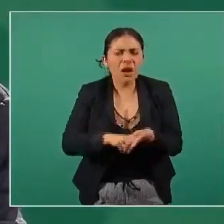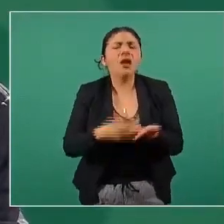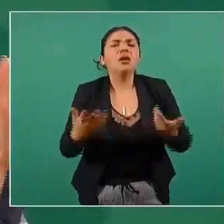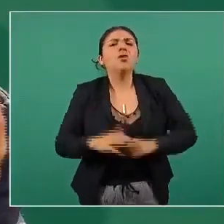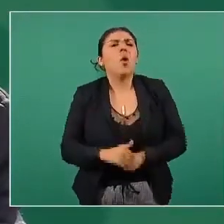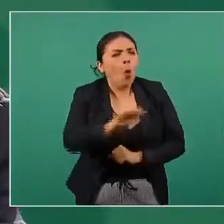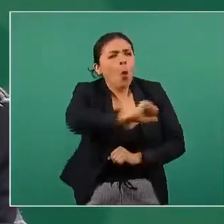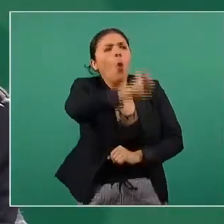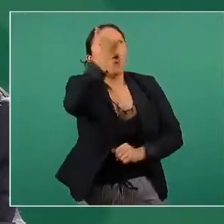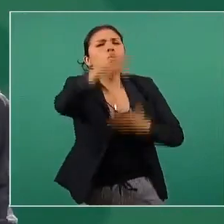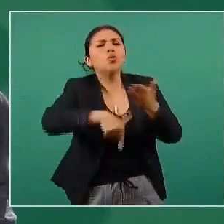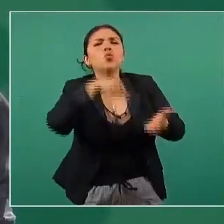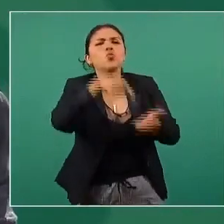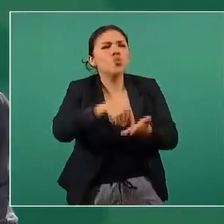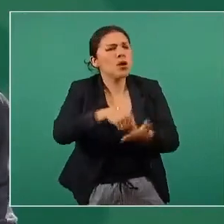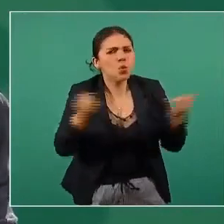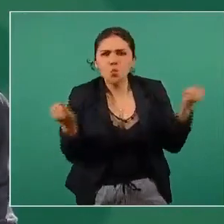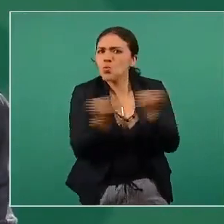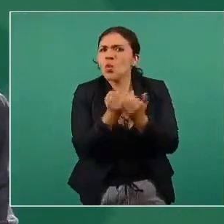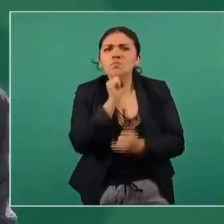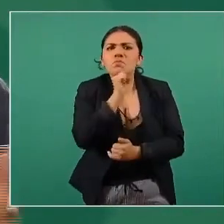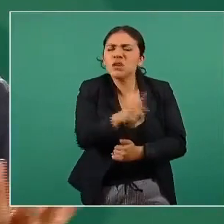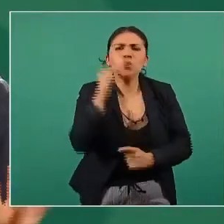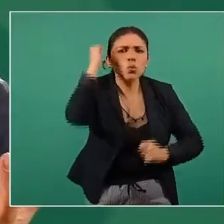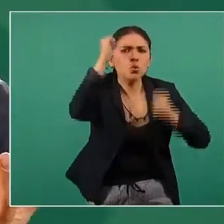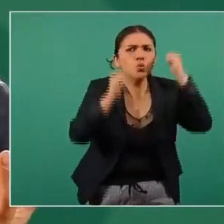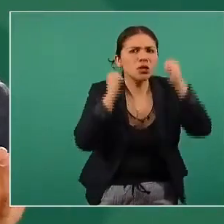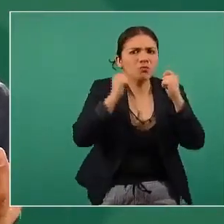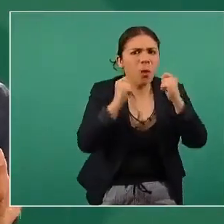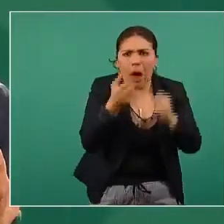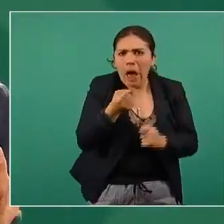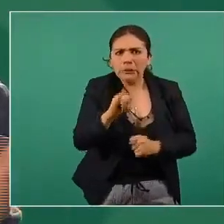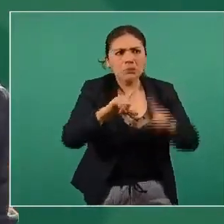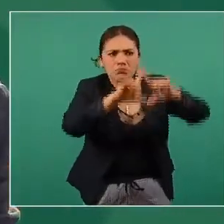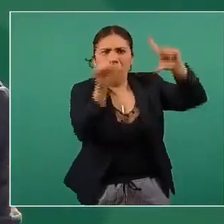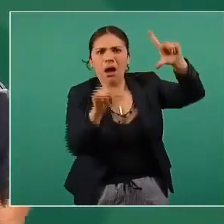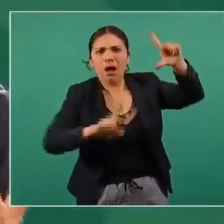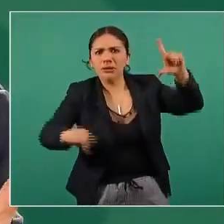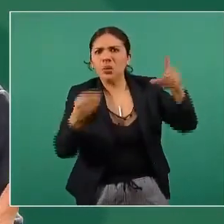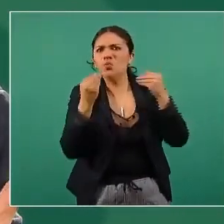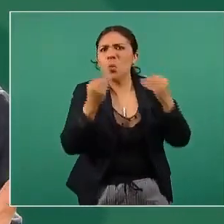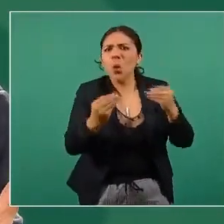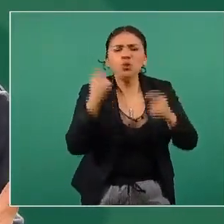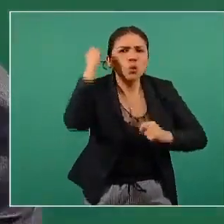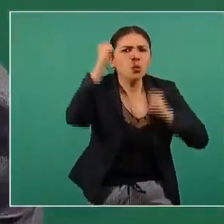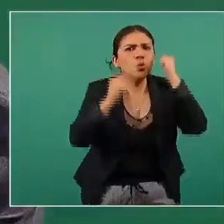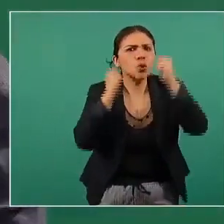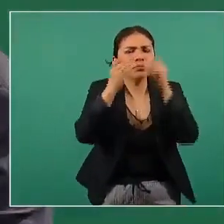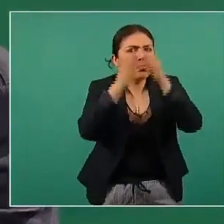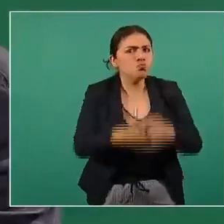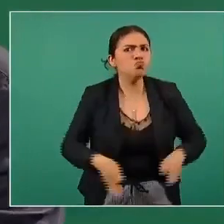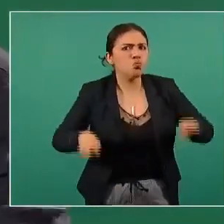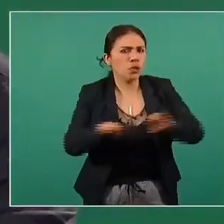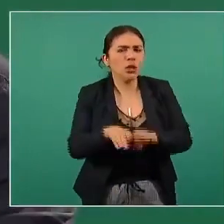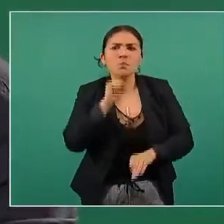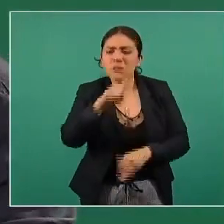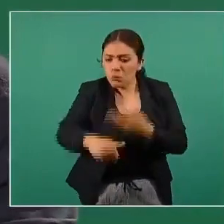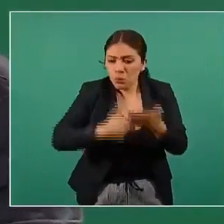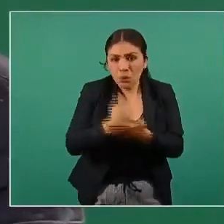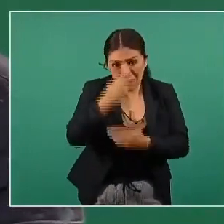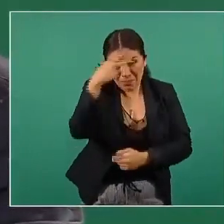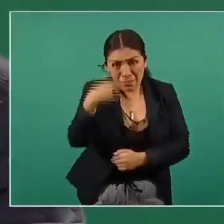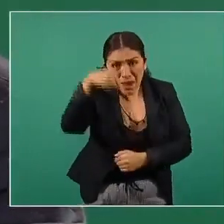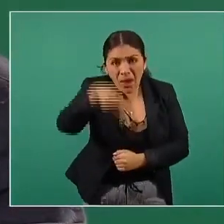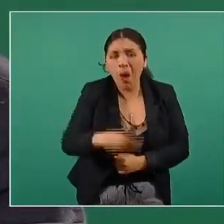qué pasa con otras regiones donde también hay turismo? Hay turismo en todo el país, hay turismo en muchas otras entidades federativas. La propia Ciudad de México